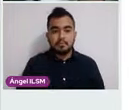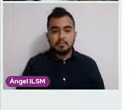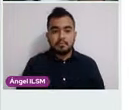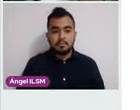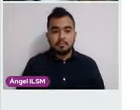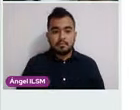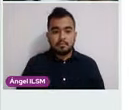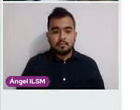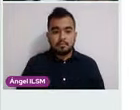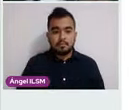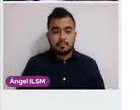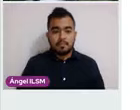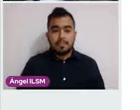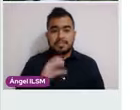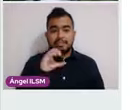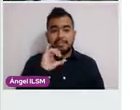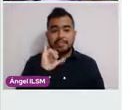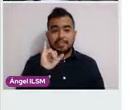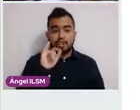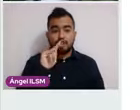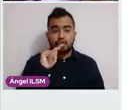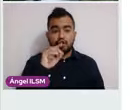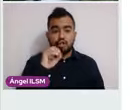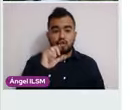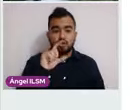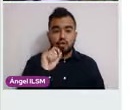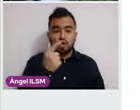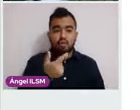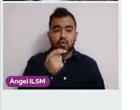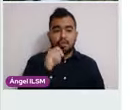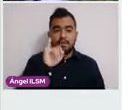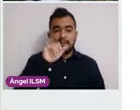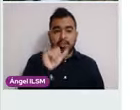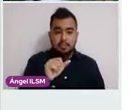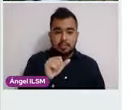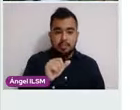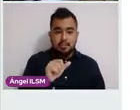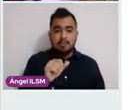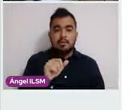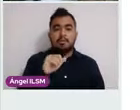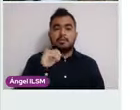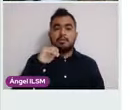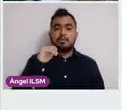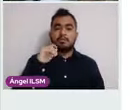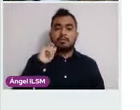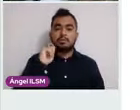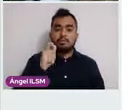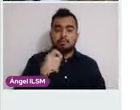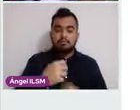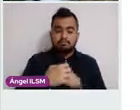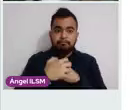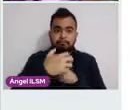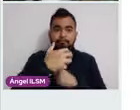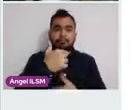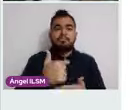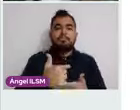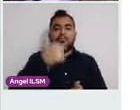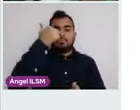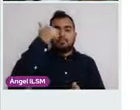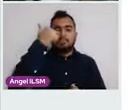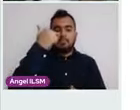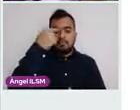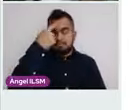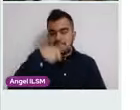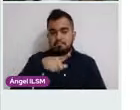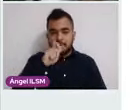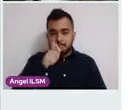La citología por la que fue enviada a colposcopía fue una lesión escamosa intrapitelial de alto grado. Es enviada para una toma